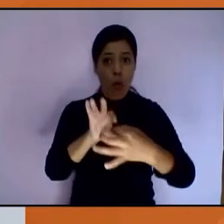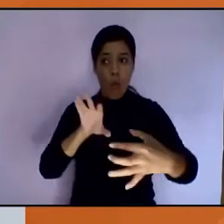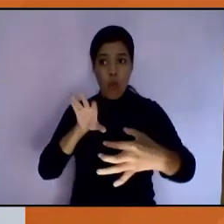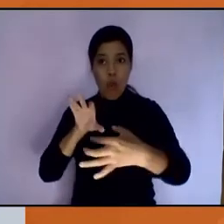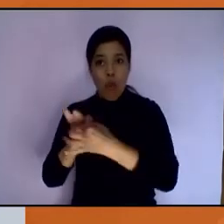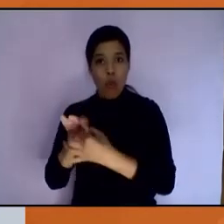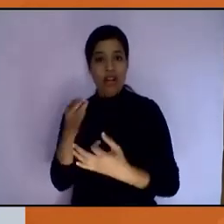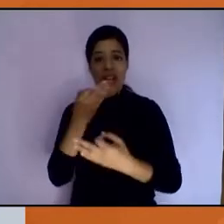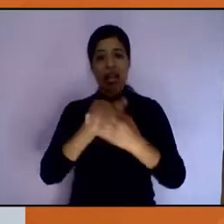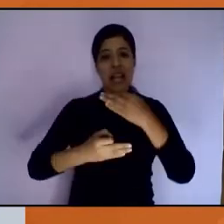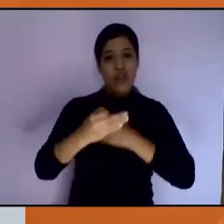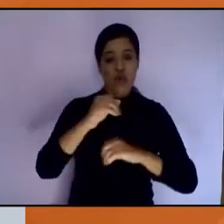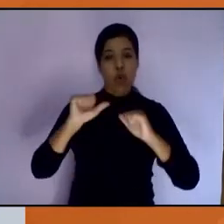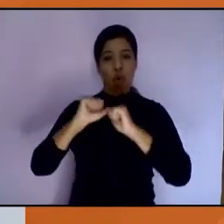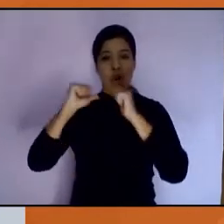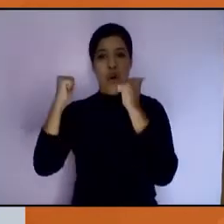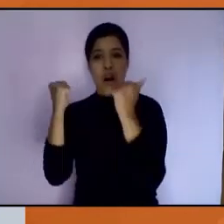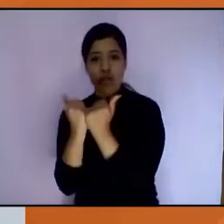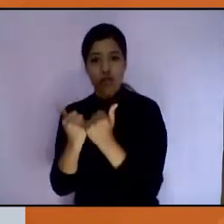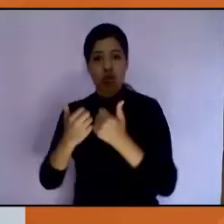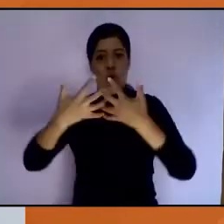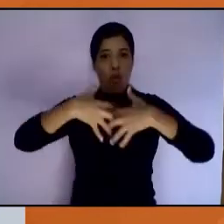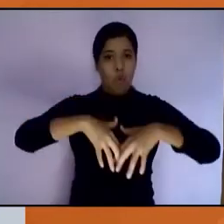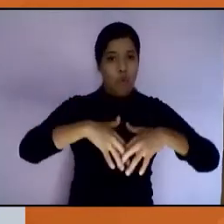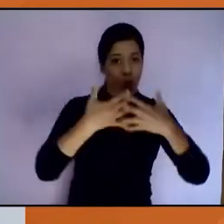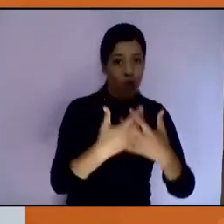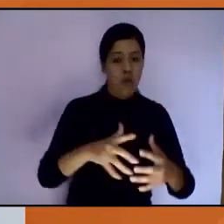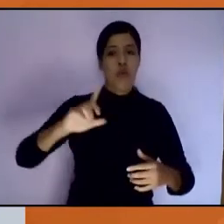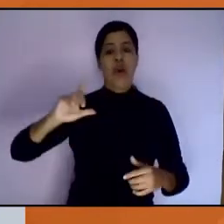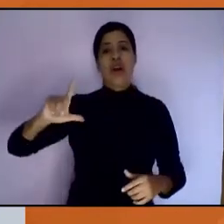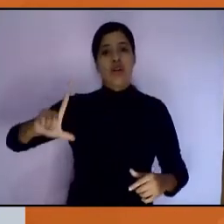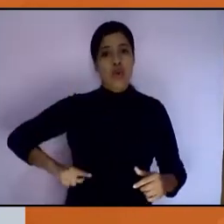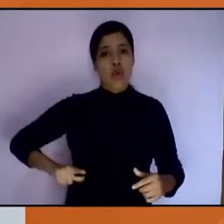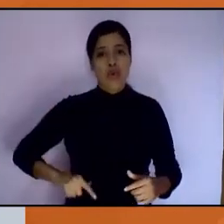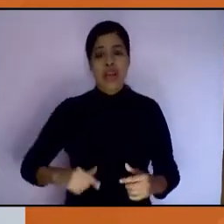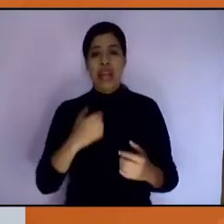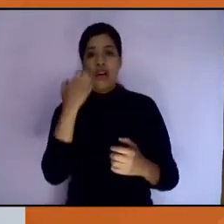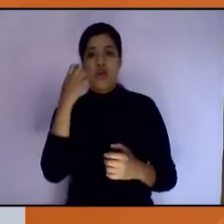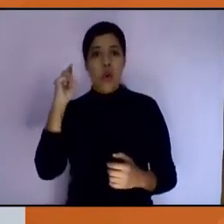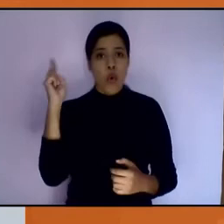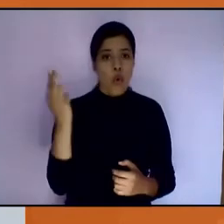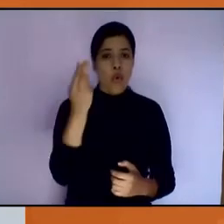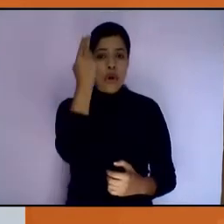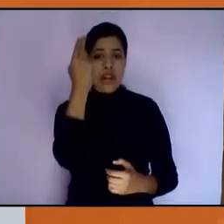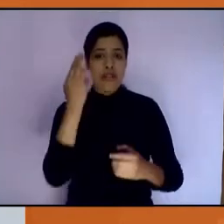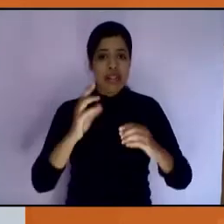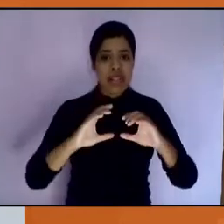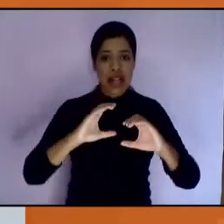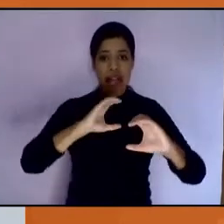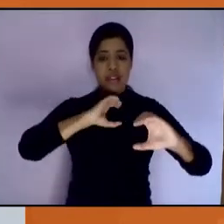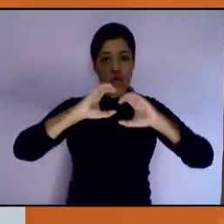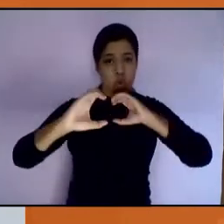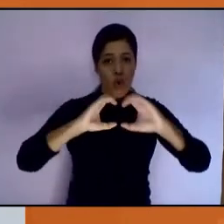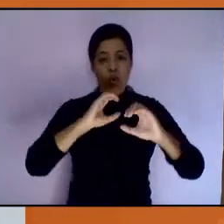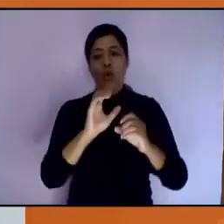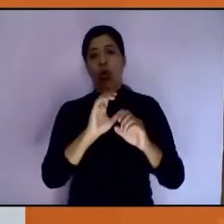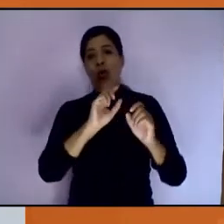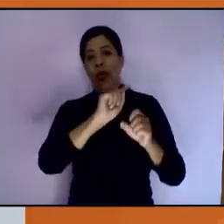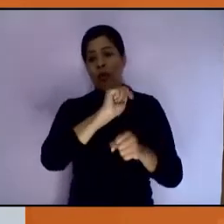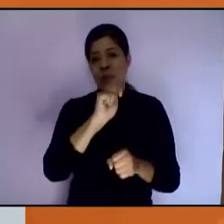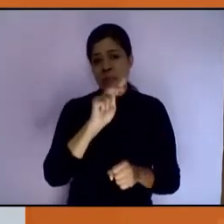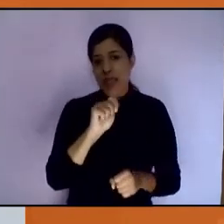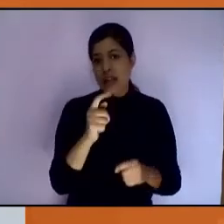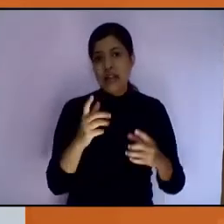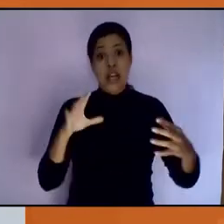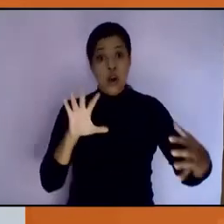organizaciones de la sociedad civil, empresas, gobierno, academia, medios de comunicación, etcétera, en donde podamos realmente trabajar de